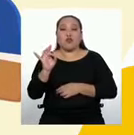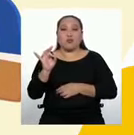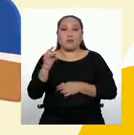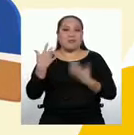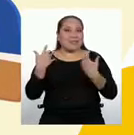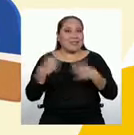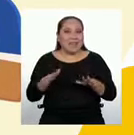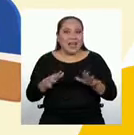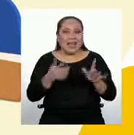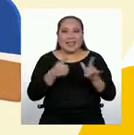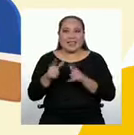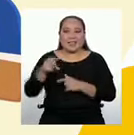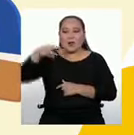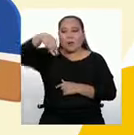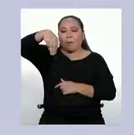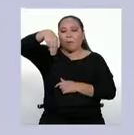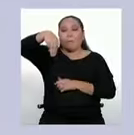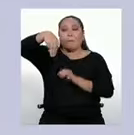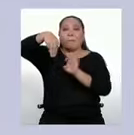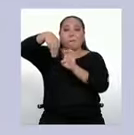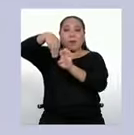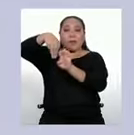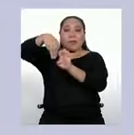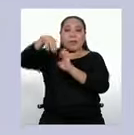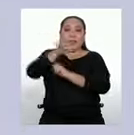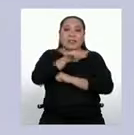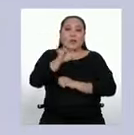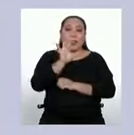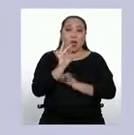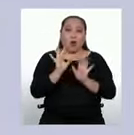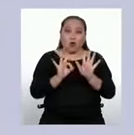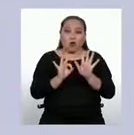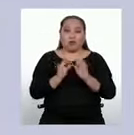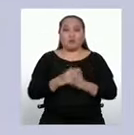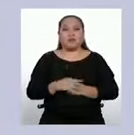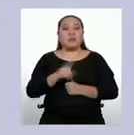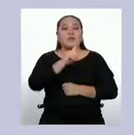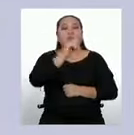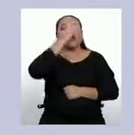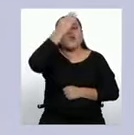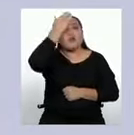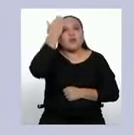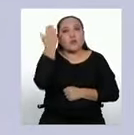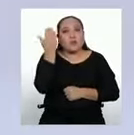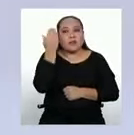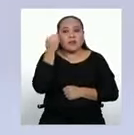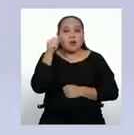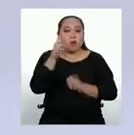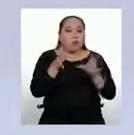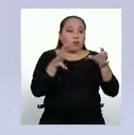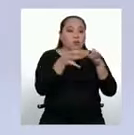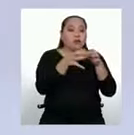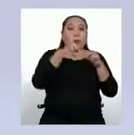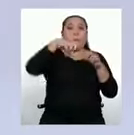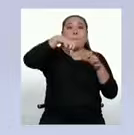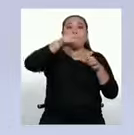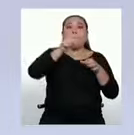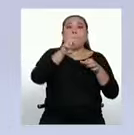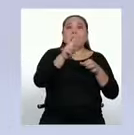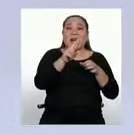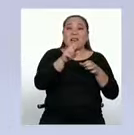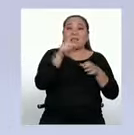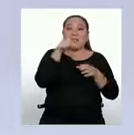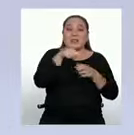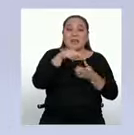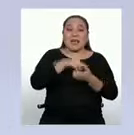¡Listo! Ese es el valor de la mediana. No lo olvides. Cuando el número de datos es par, el valor de la mediana